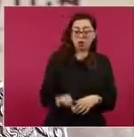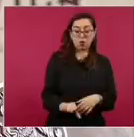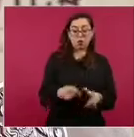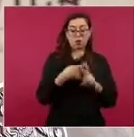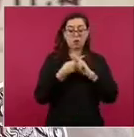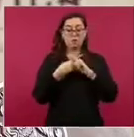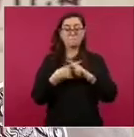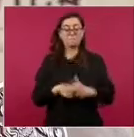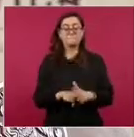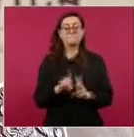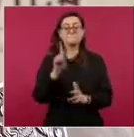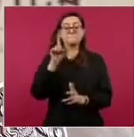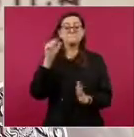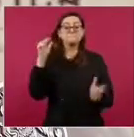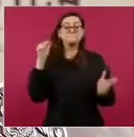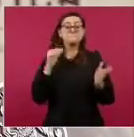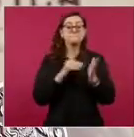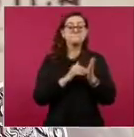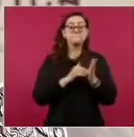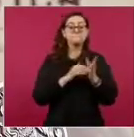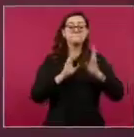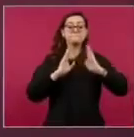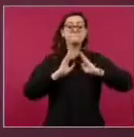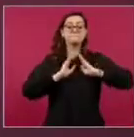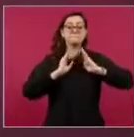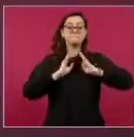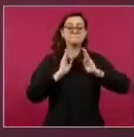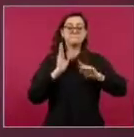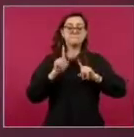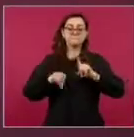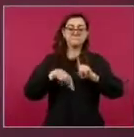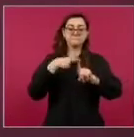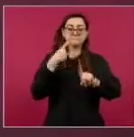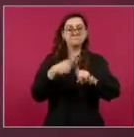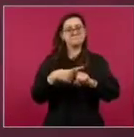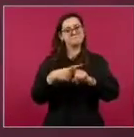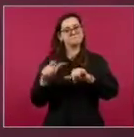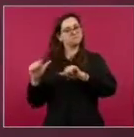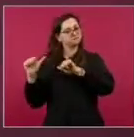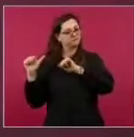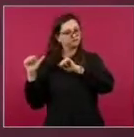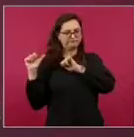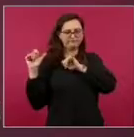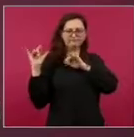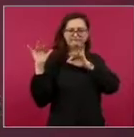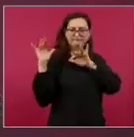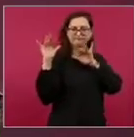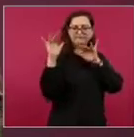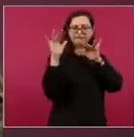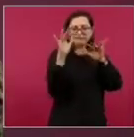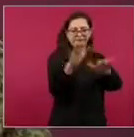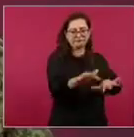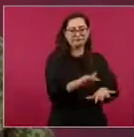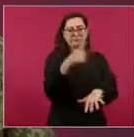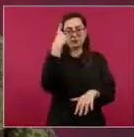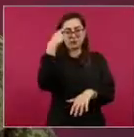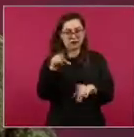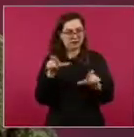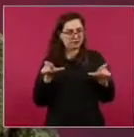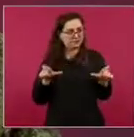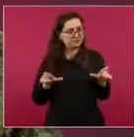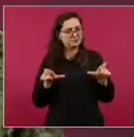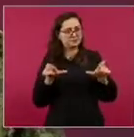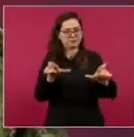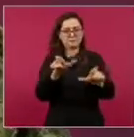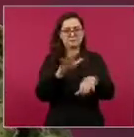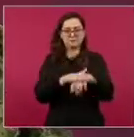mil elementos más con la Fuerza de Tarea Conjunta México, que esta es una fuerza que se constituye con personal de la